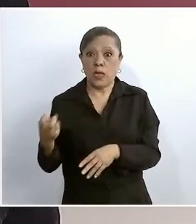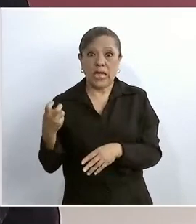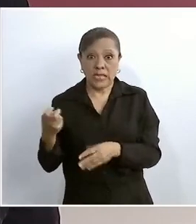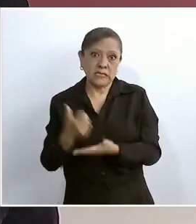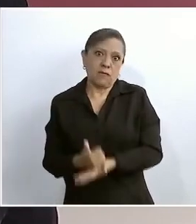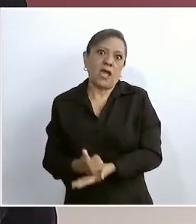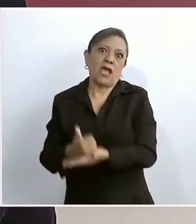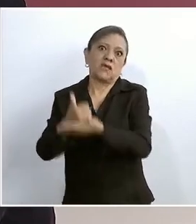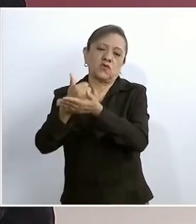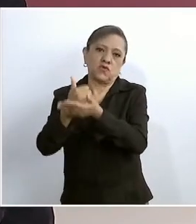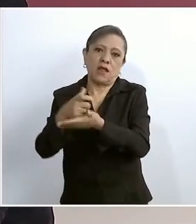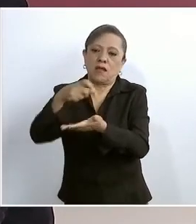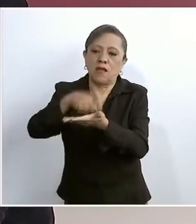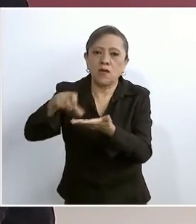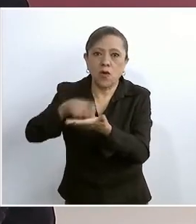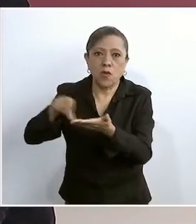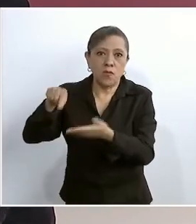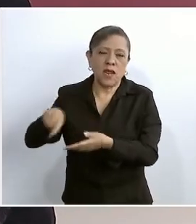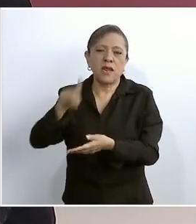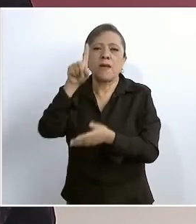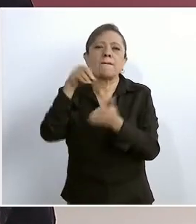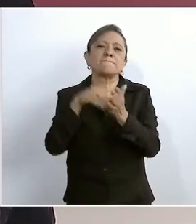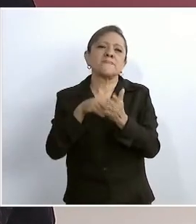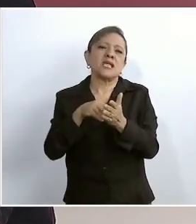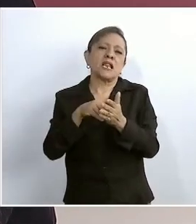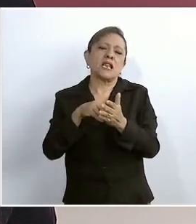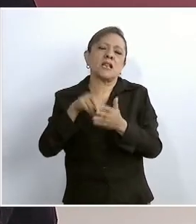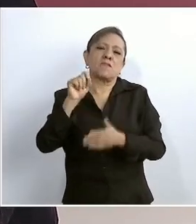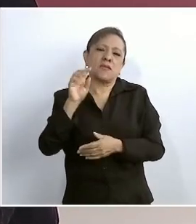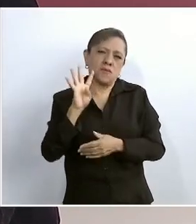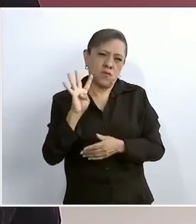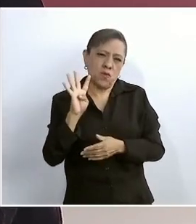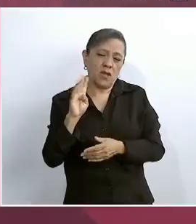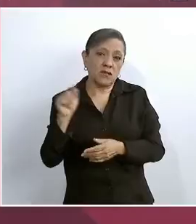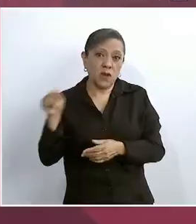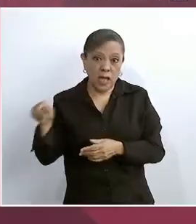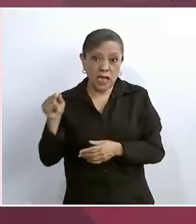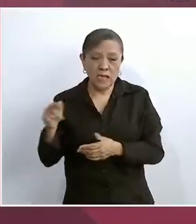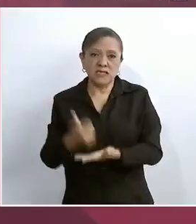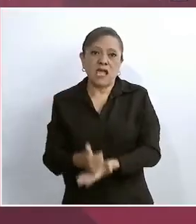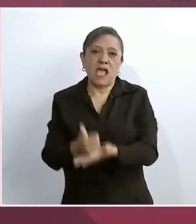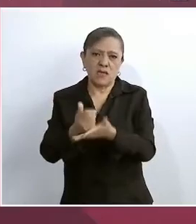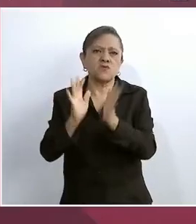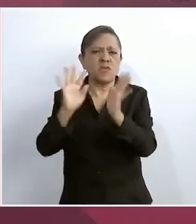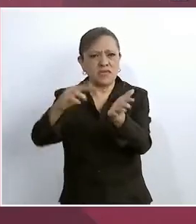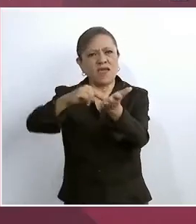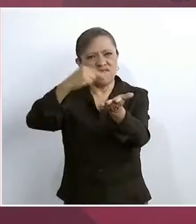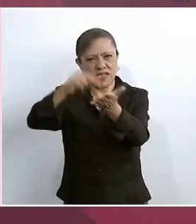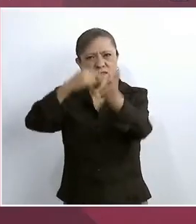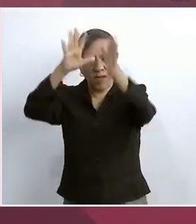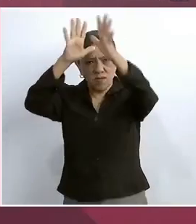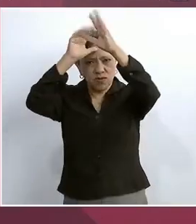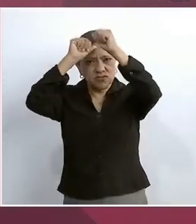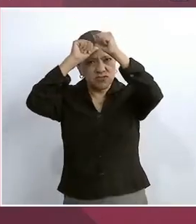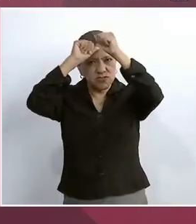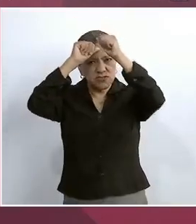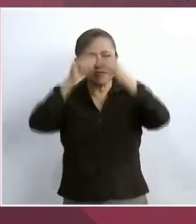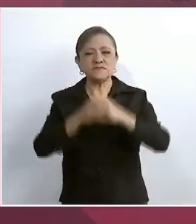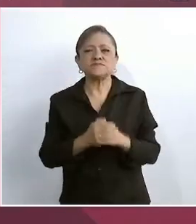mucho a la economía popular. Ya firmamos los acuerdos